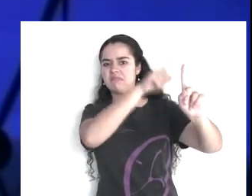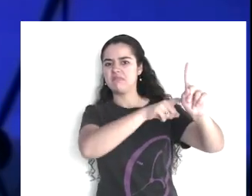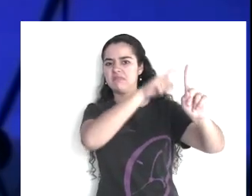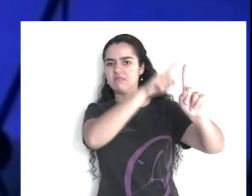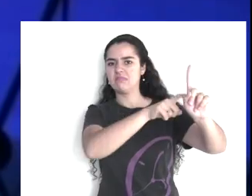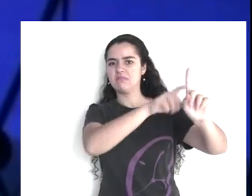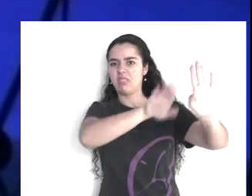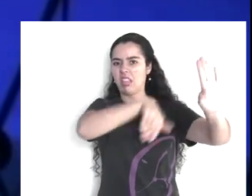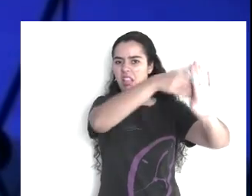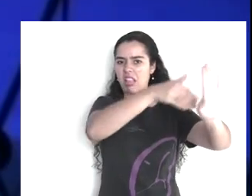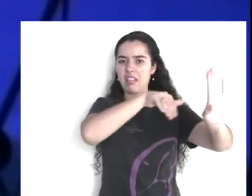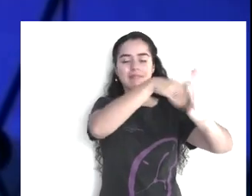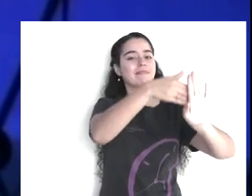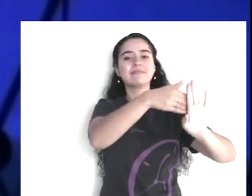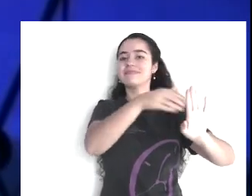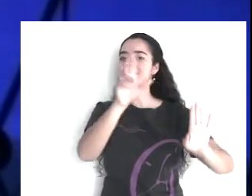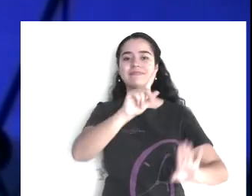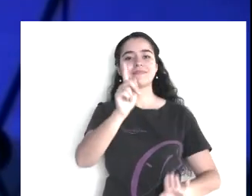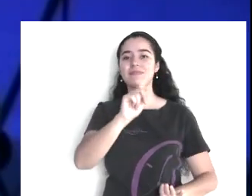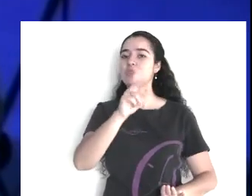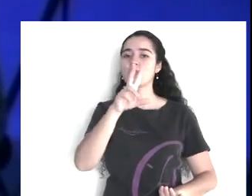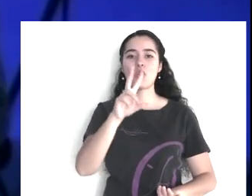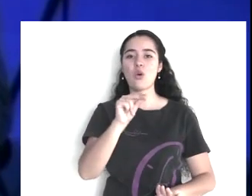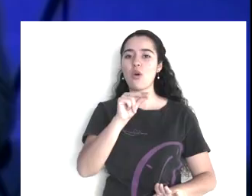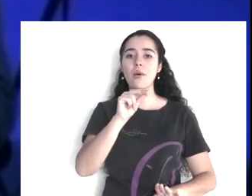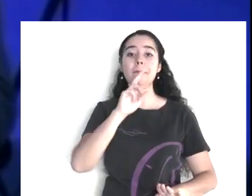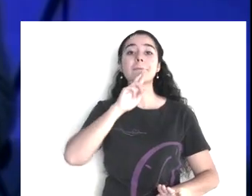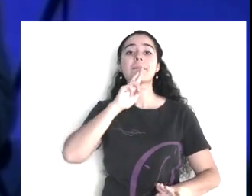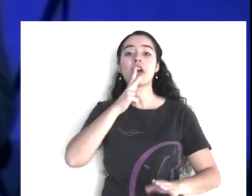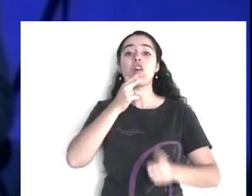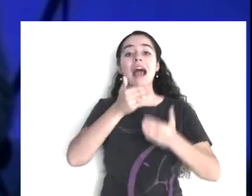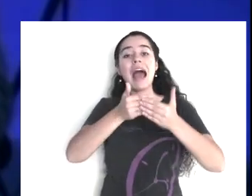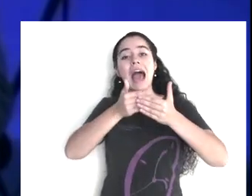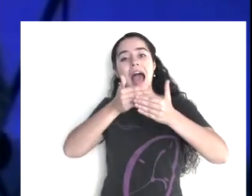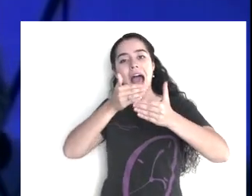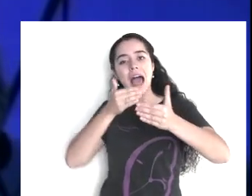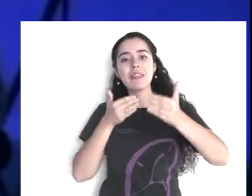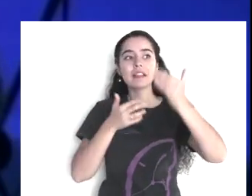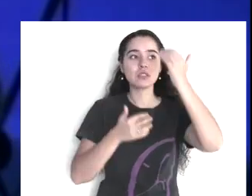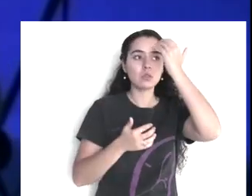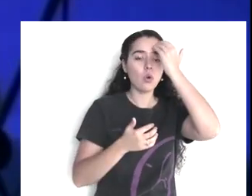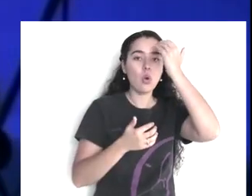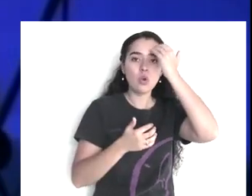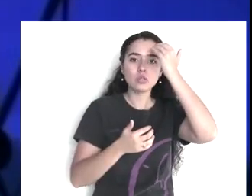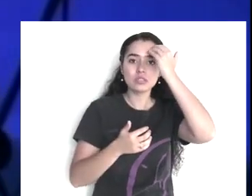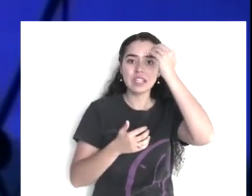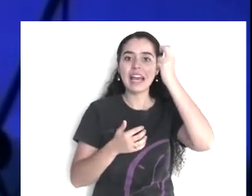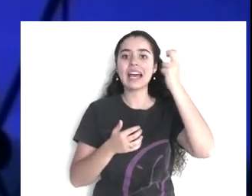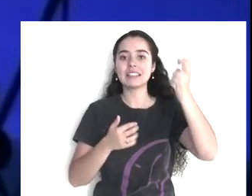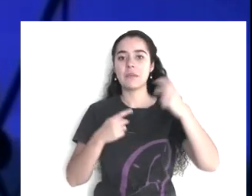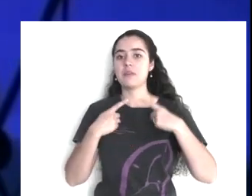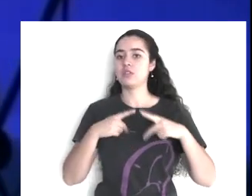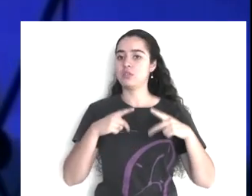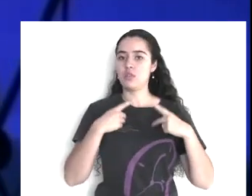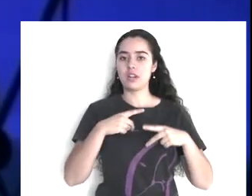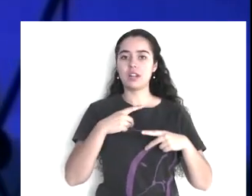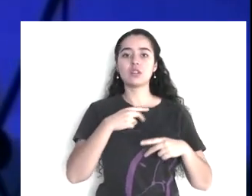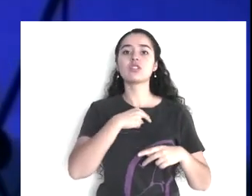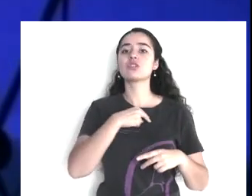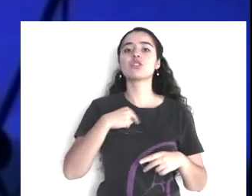alguna persona si no tienes las evidencias de manera contundente.